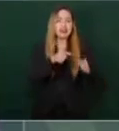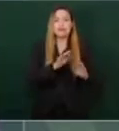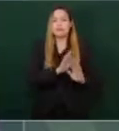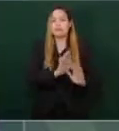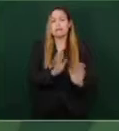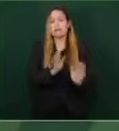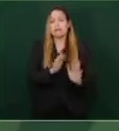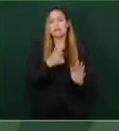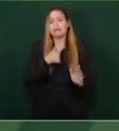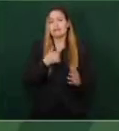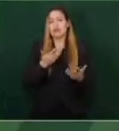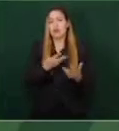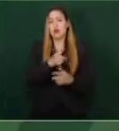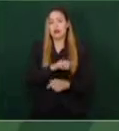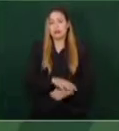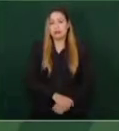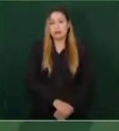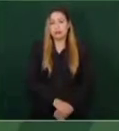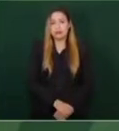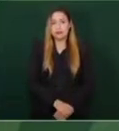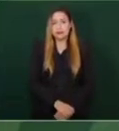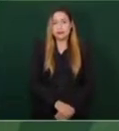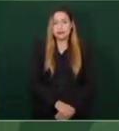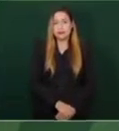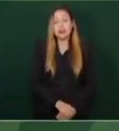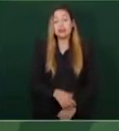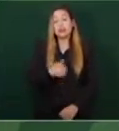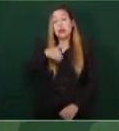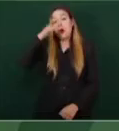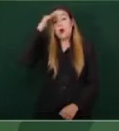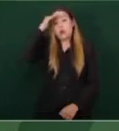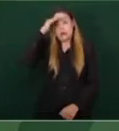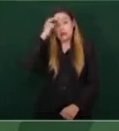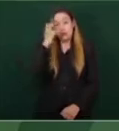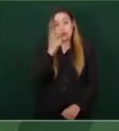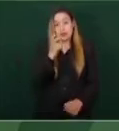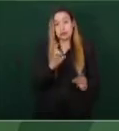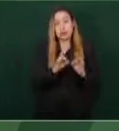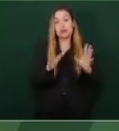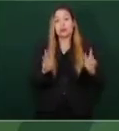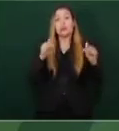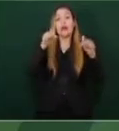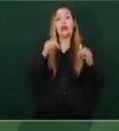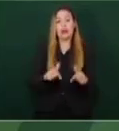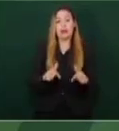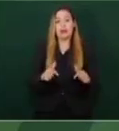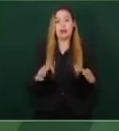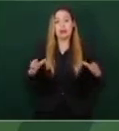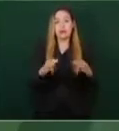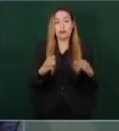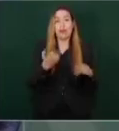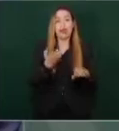Entonces, siendo un asunto que tienen que resolver aquí, yo soy